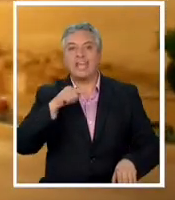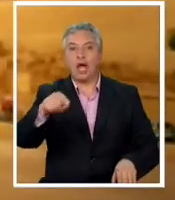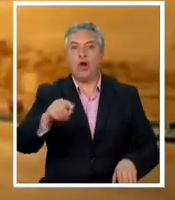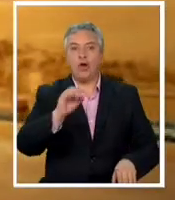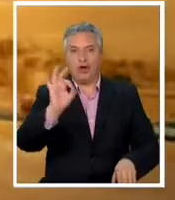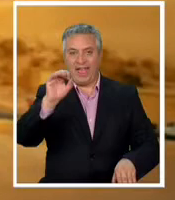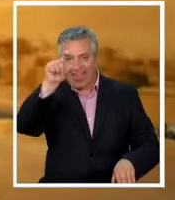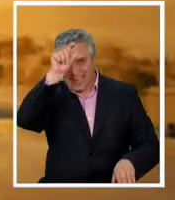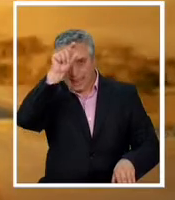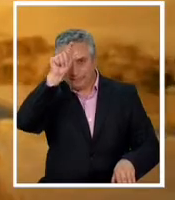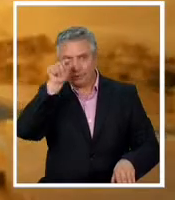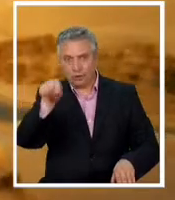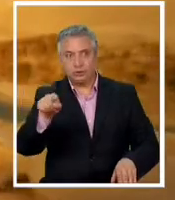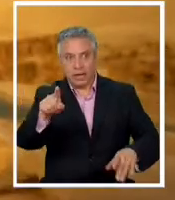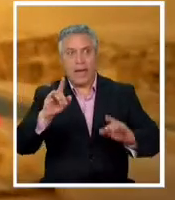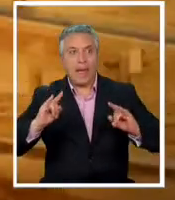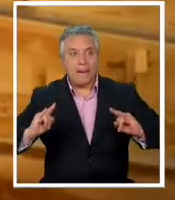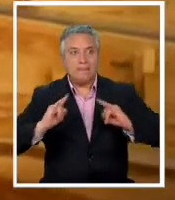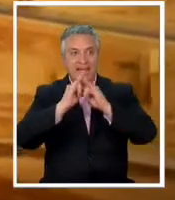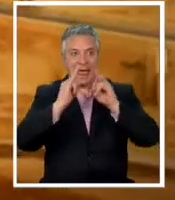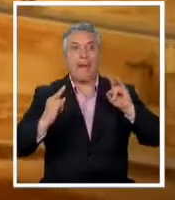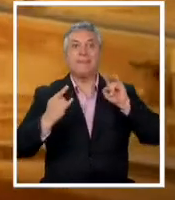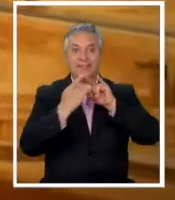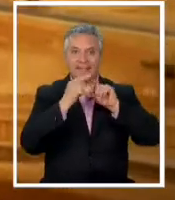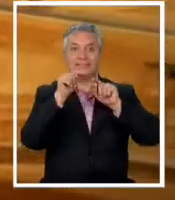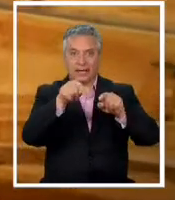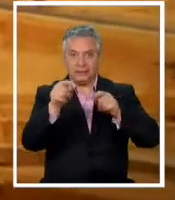cerca de las emblemáticas pirámides de Giza